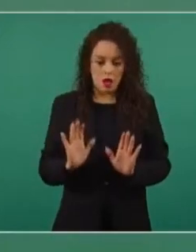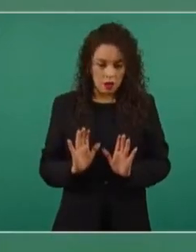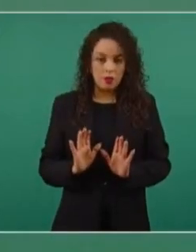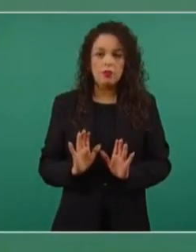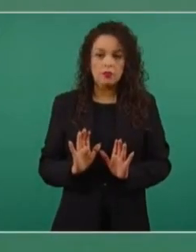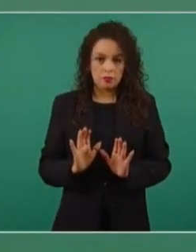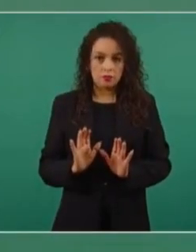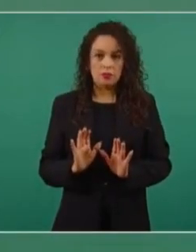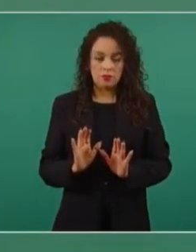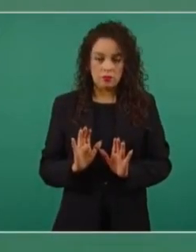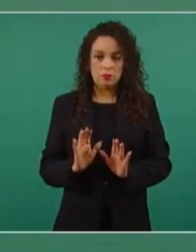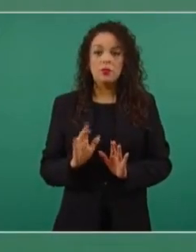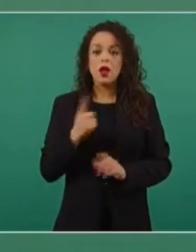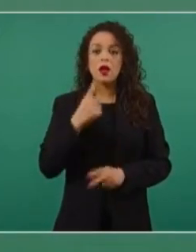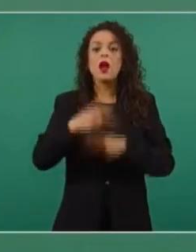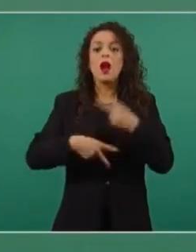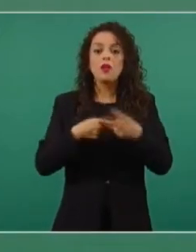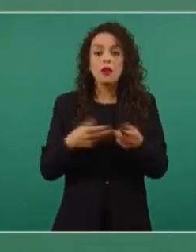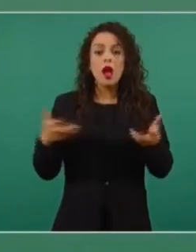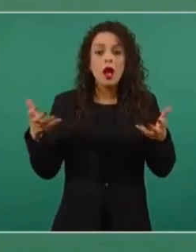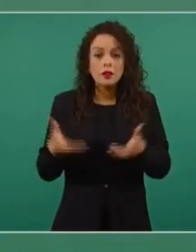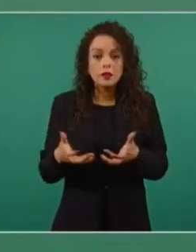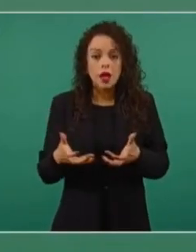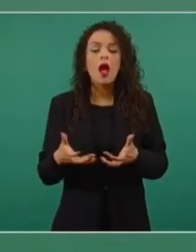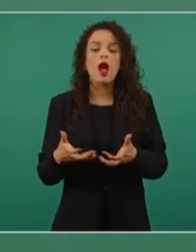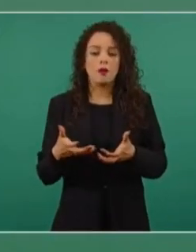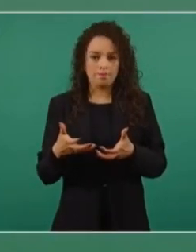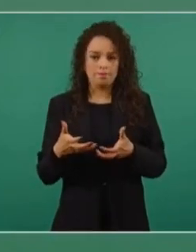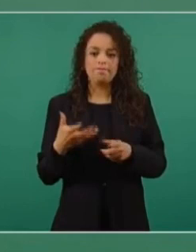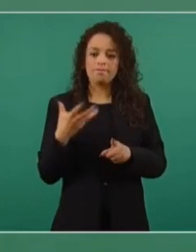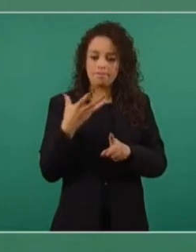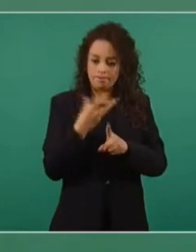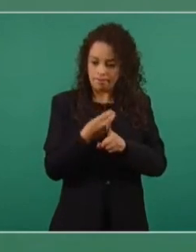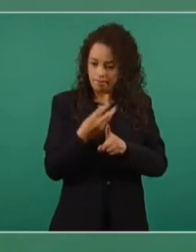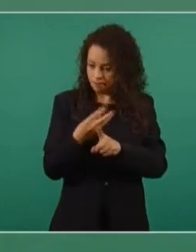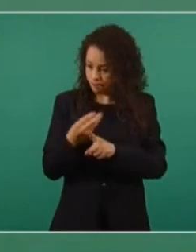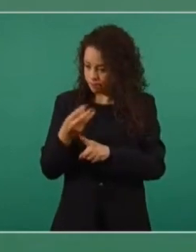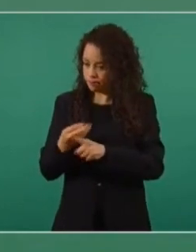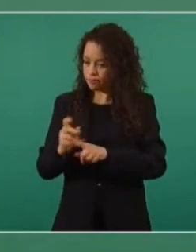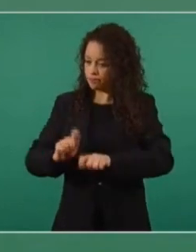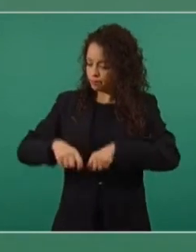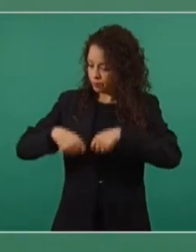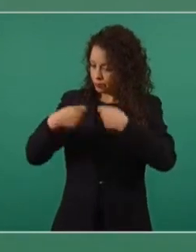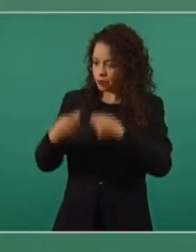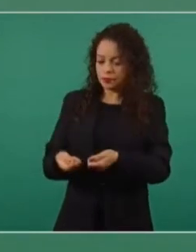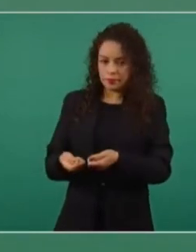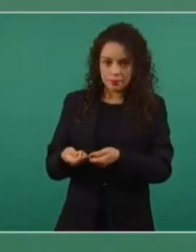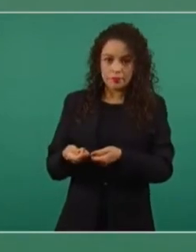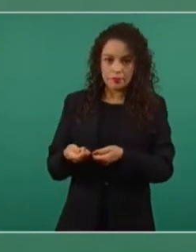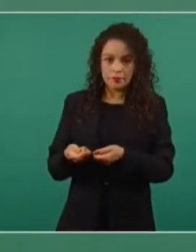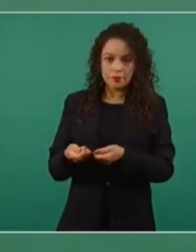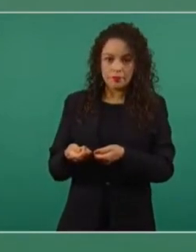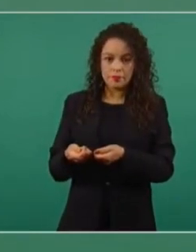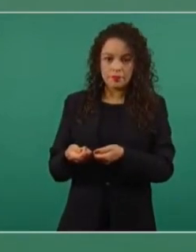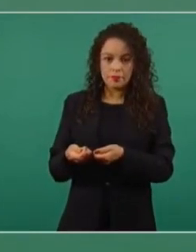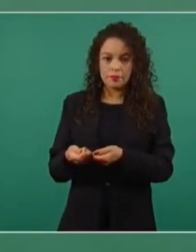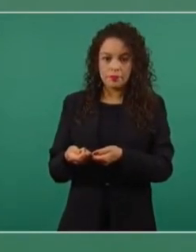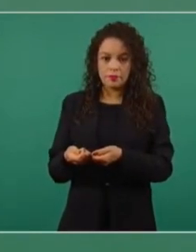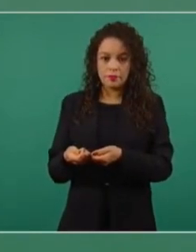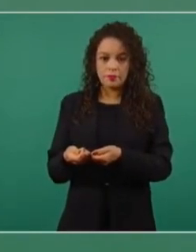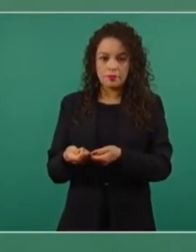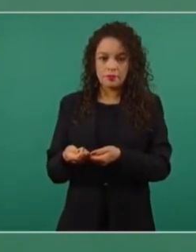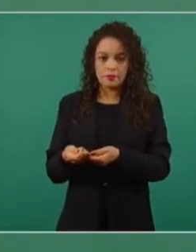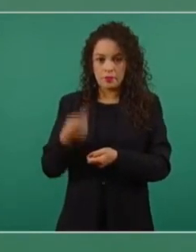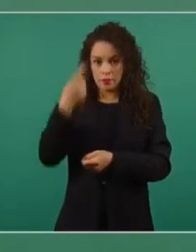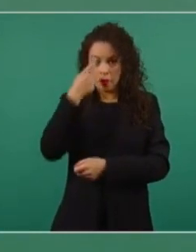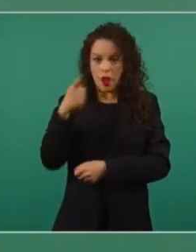a resolver para que tengan la